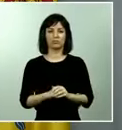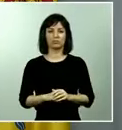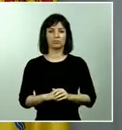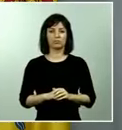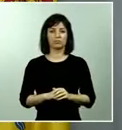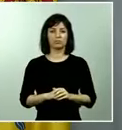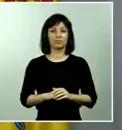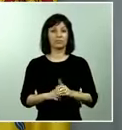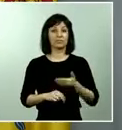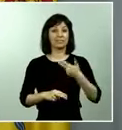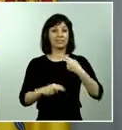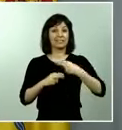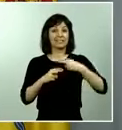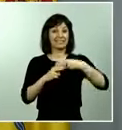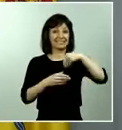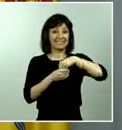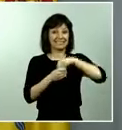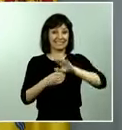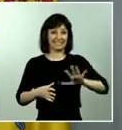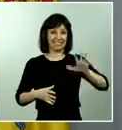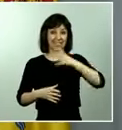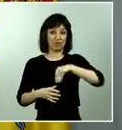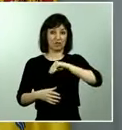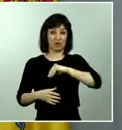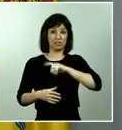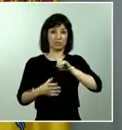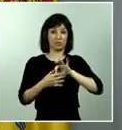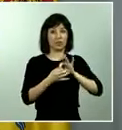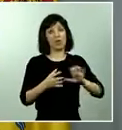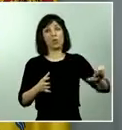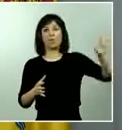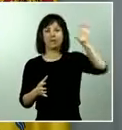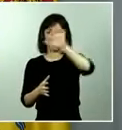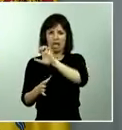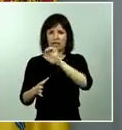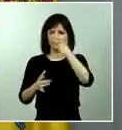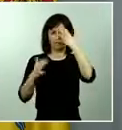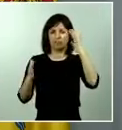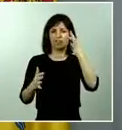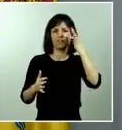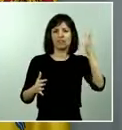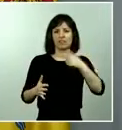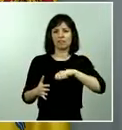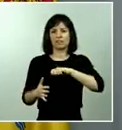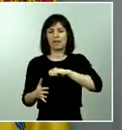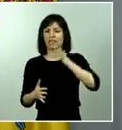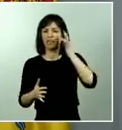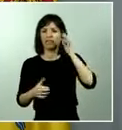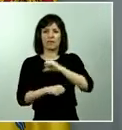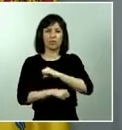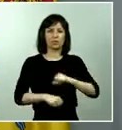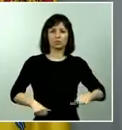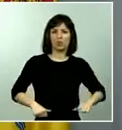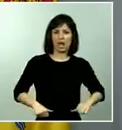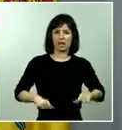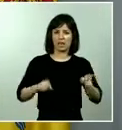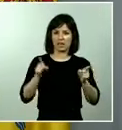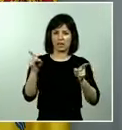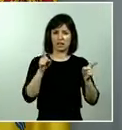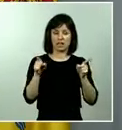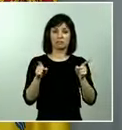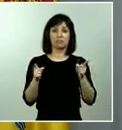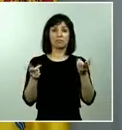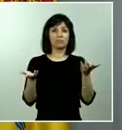interiores, las fronteras interiores de la Unión Europea, imaginémonos entre Francia-España o Francia-Portugal, se permiten aquellos